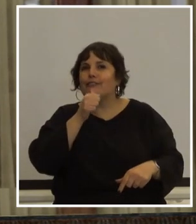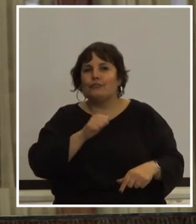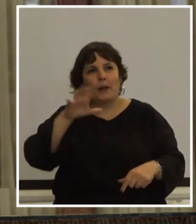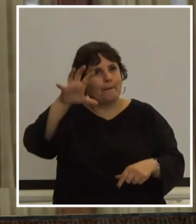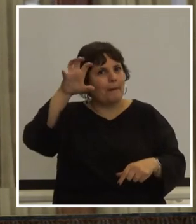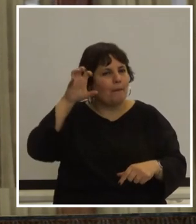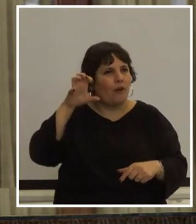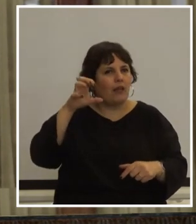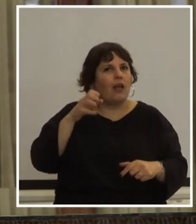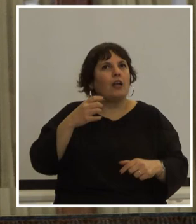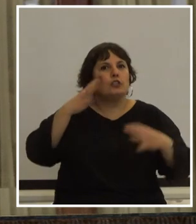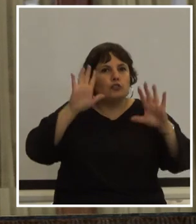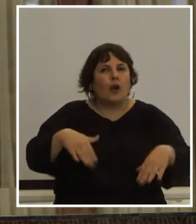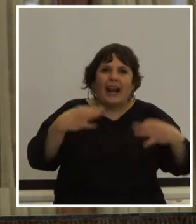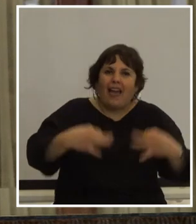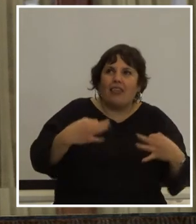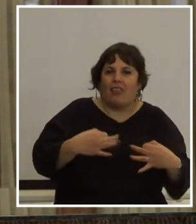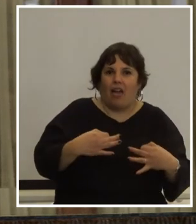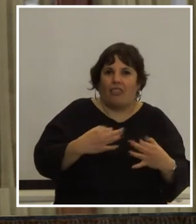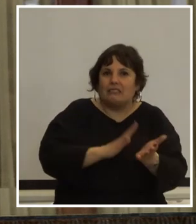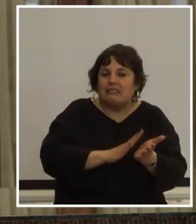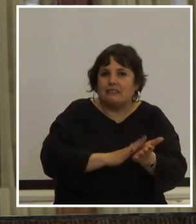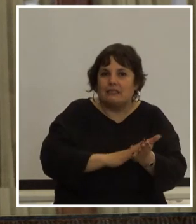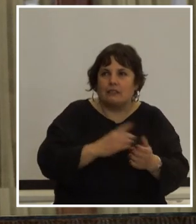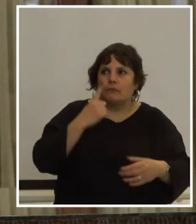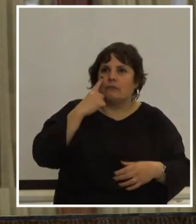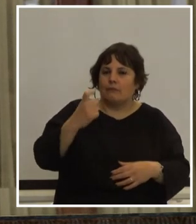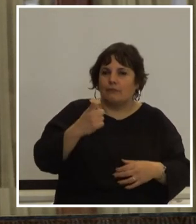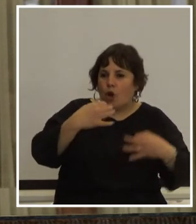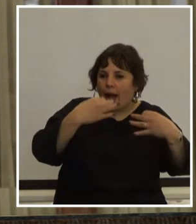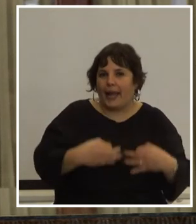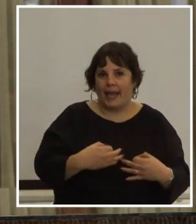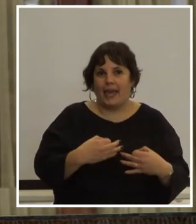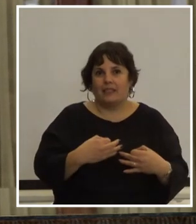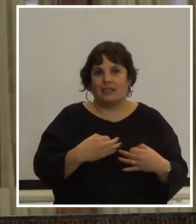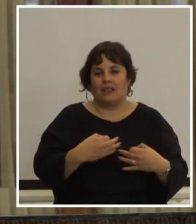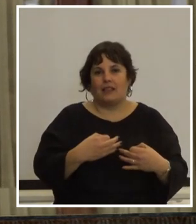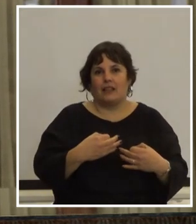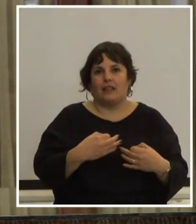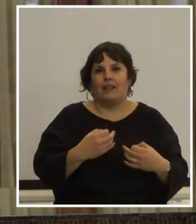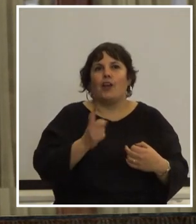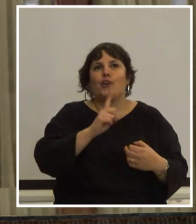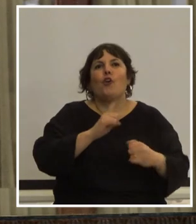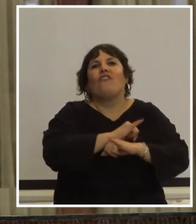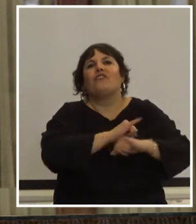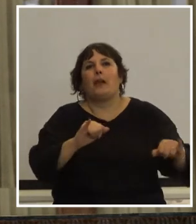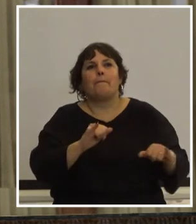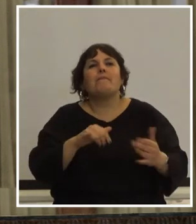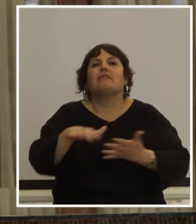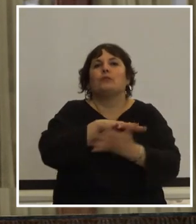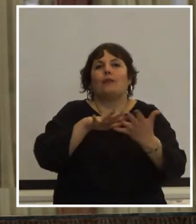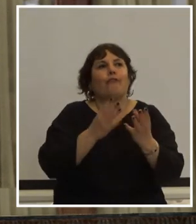memoria son realidades materiales que dan cuenta concreta e inextinguibles de los hechos